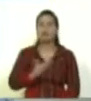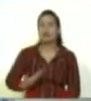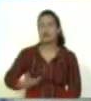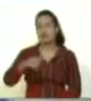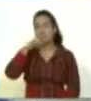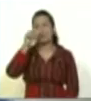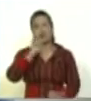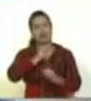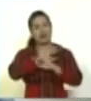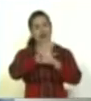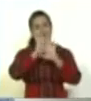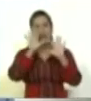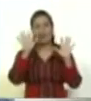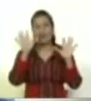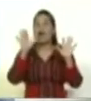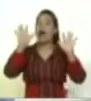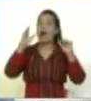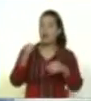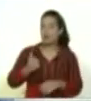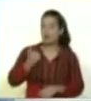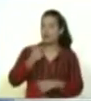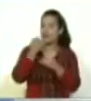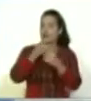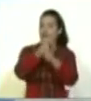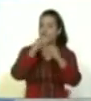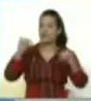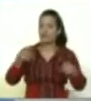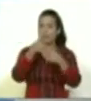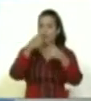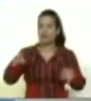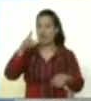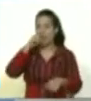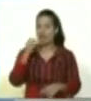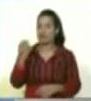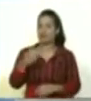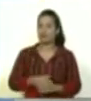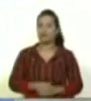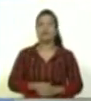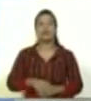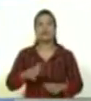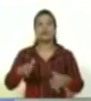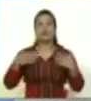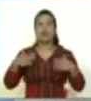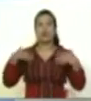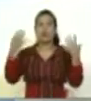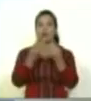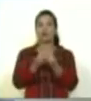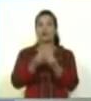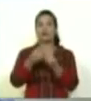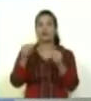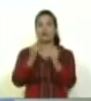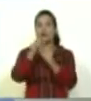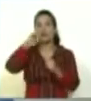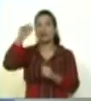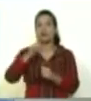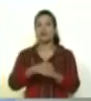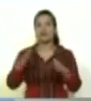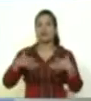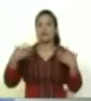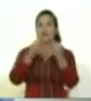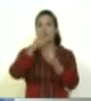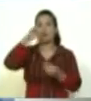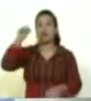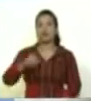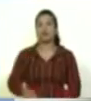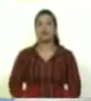Mariana Claridad, que por cierto, feliz cumpleaños, señor presidente. 54. Celebramos con Nicolás, decimos nosotros en 4F. Celebramos con Nicolás porque estamos